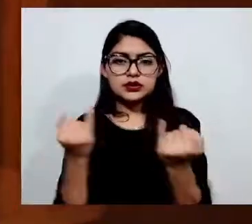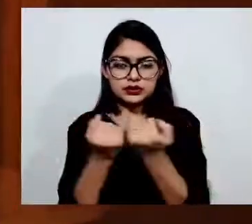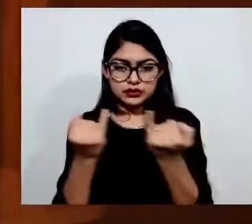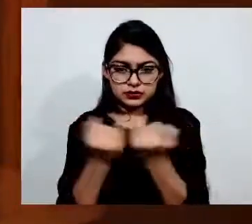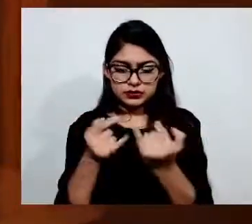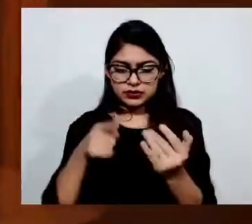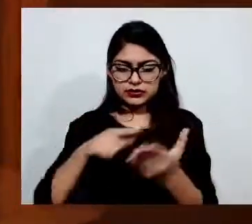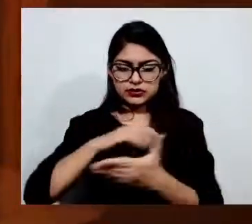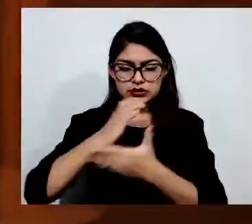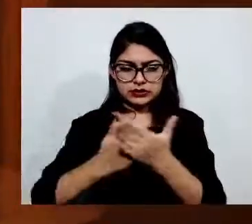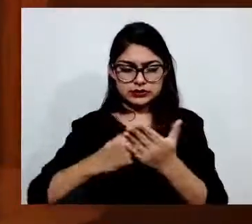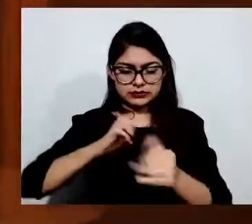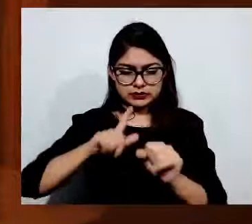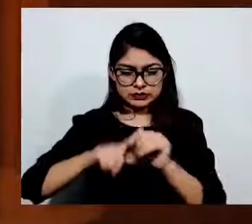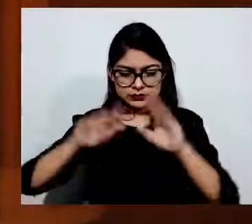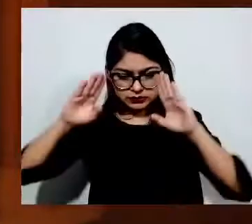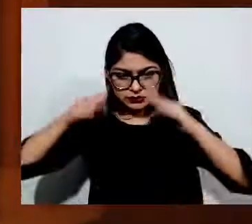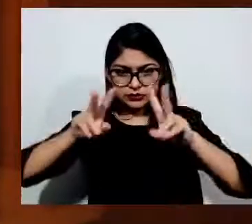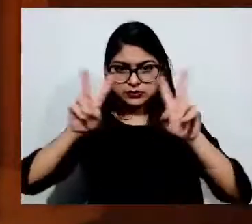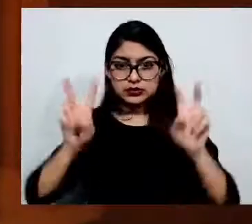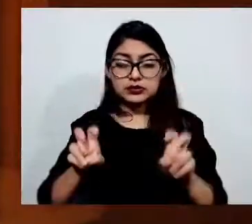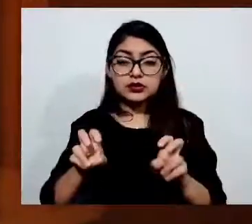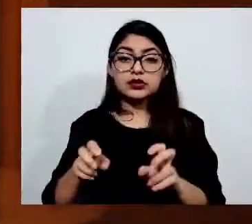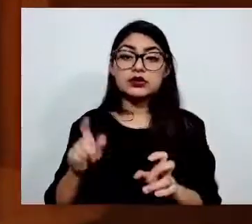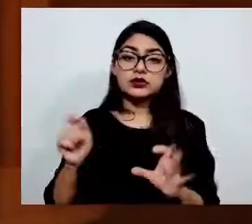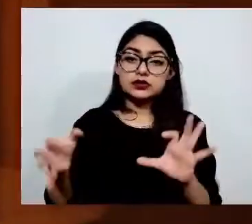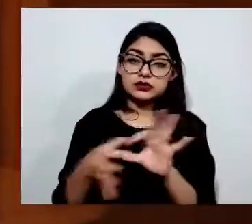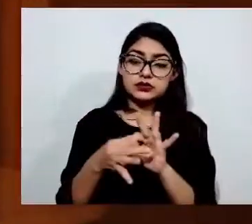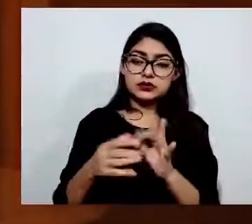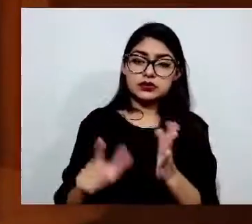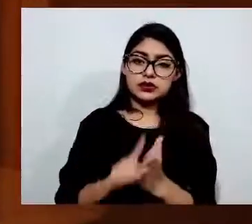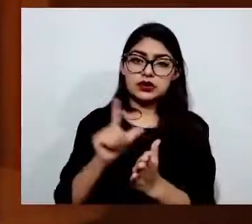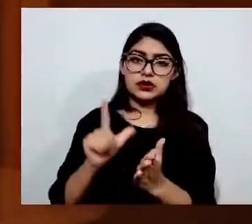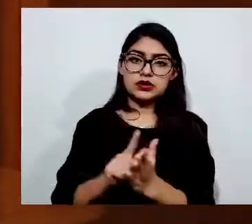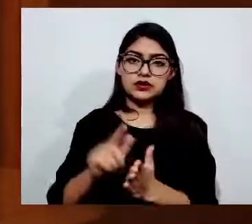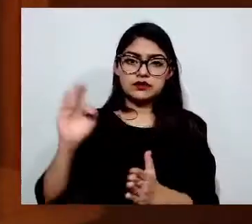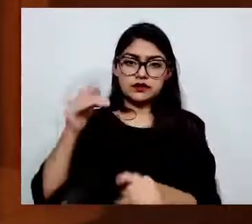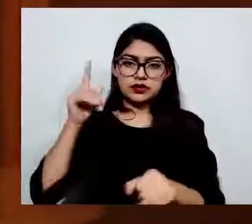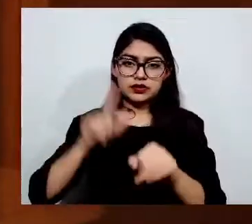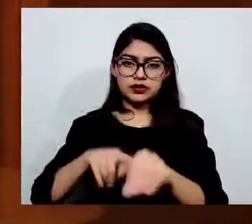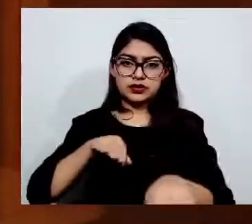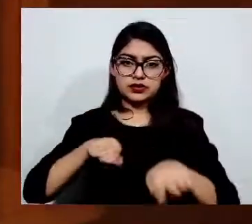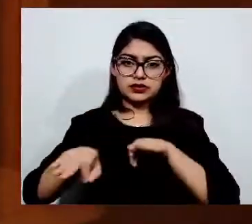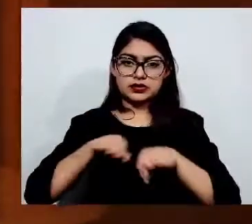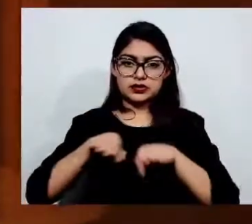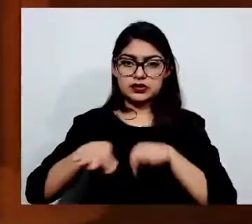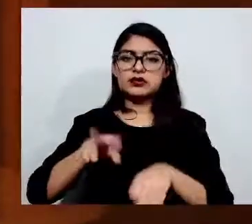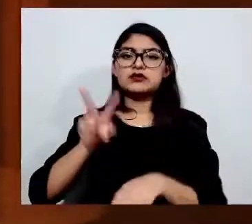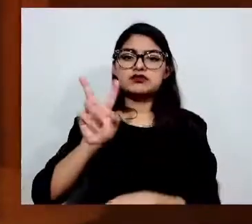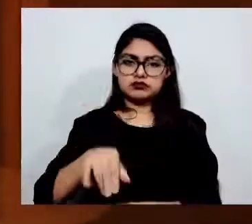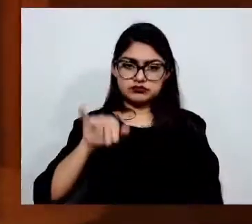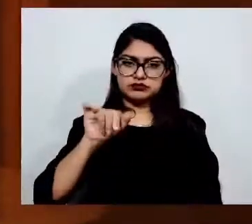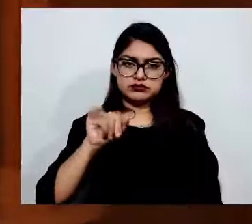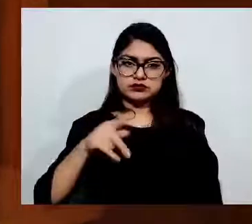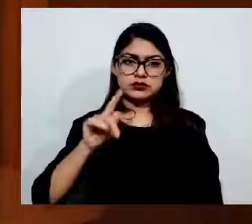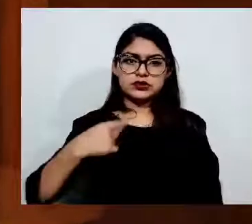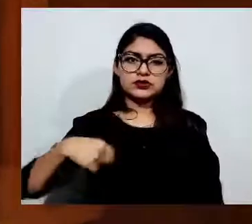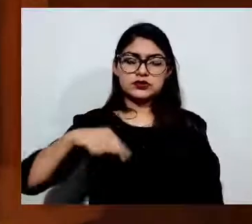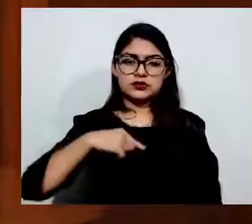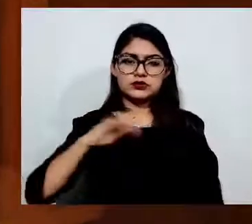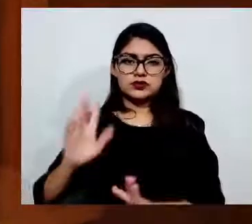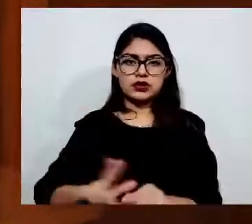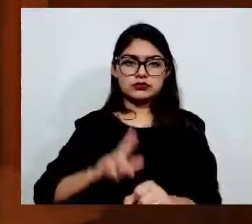en la Ley Federal del Trabajo. Es cierto que hemos normalizado un trato discriminatorio y